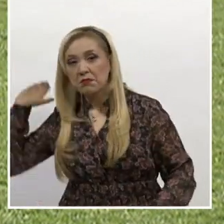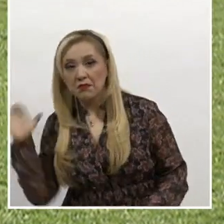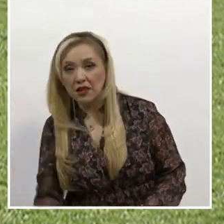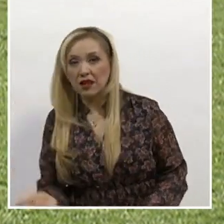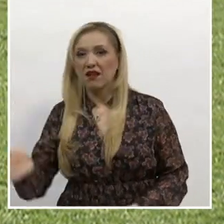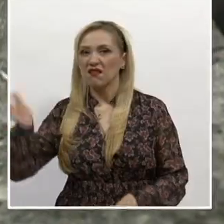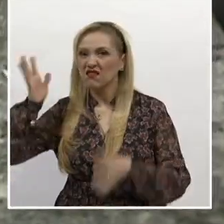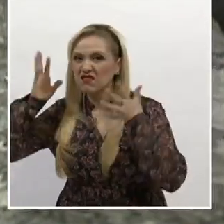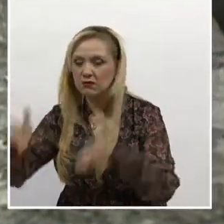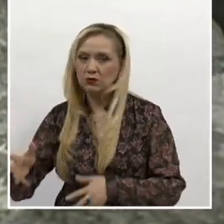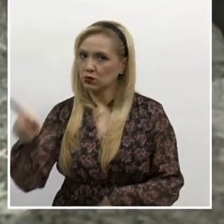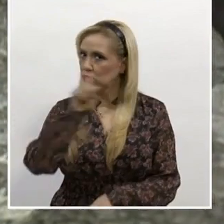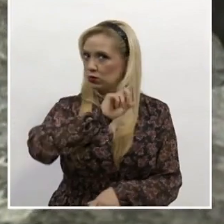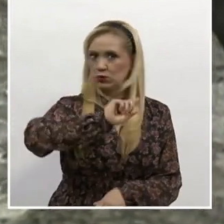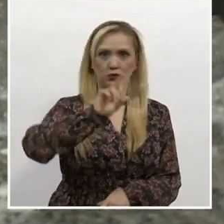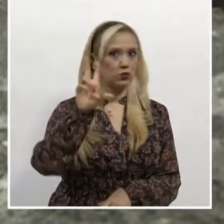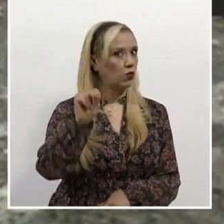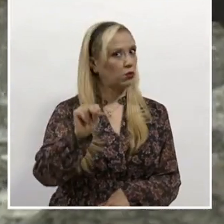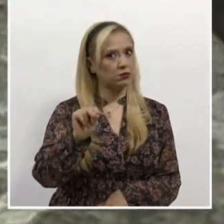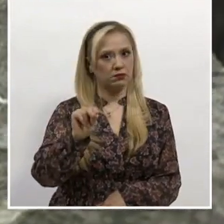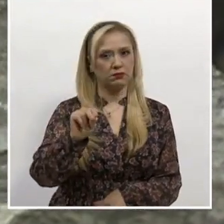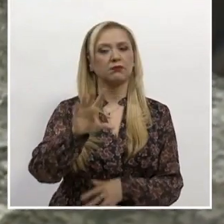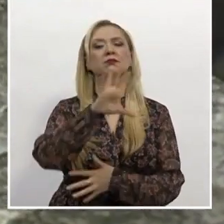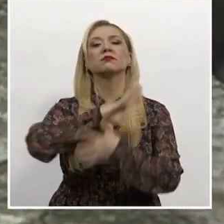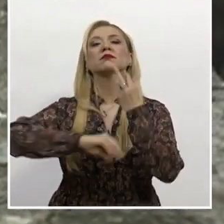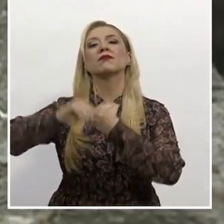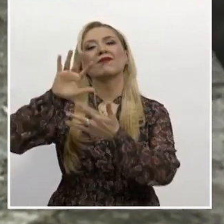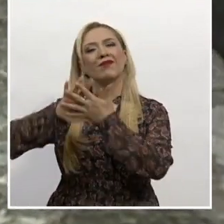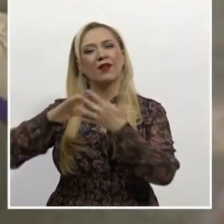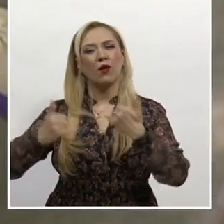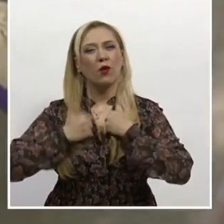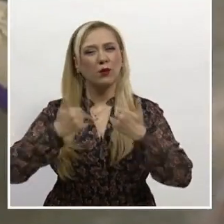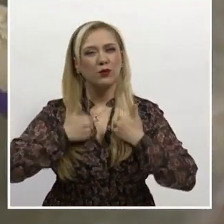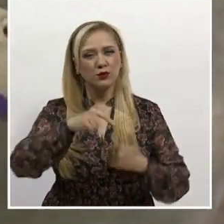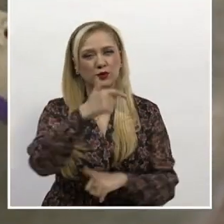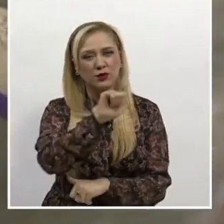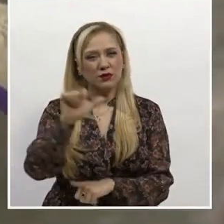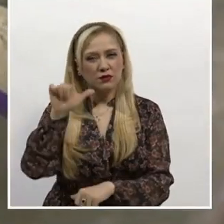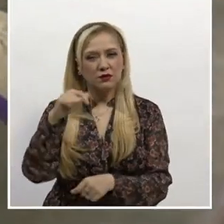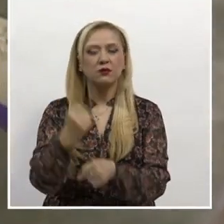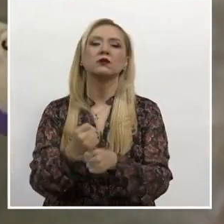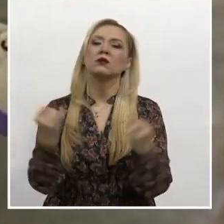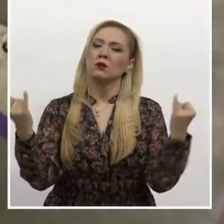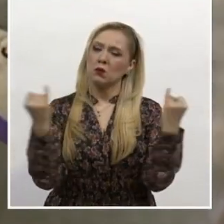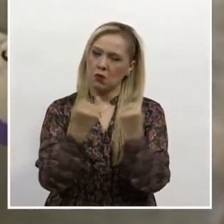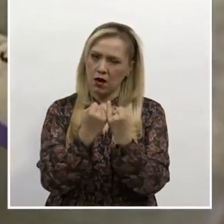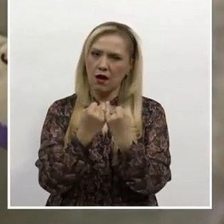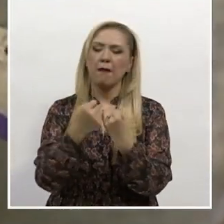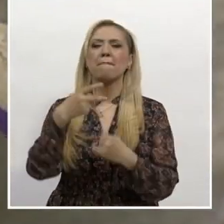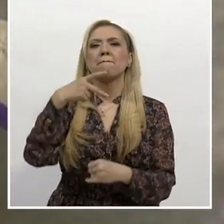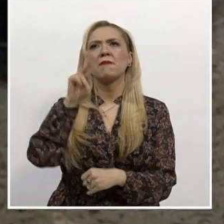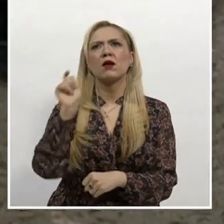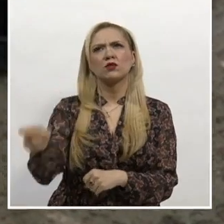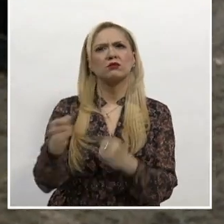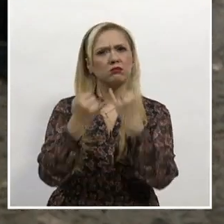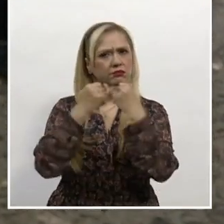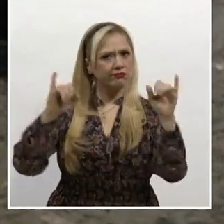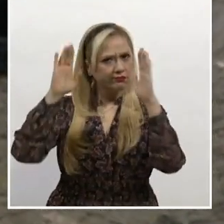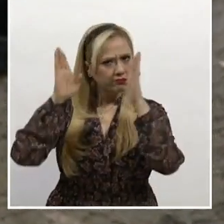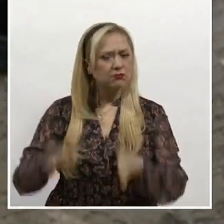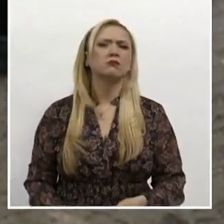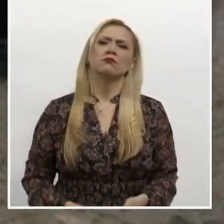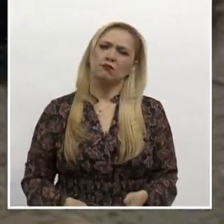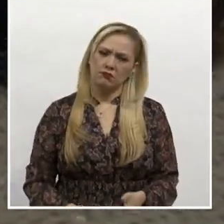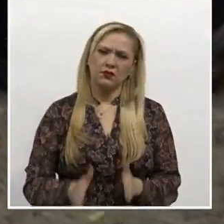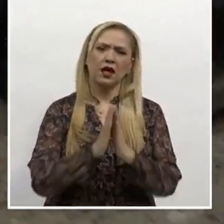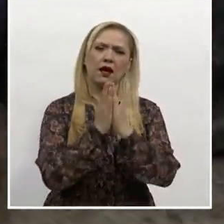crear sistemas penales específicos para adolescentes. Sin embargo, también pone en tensión el concepto de autonomía. En la presentación del libro, La